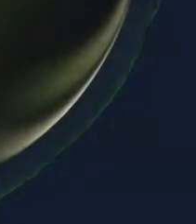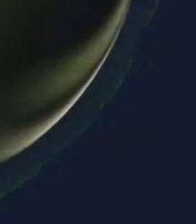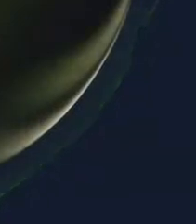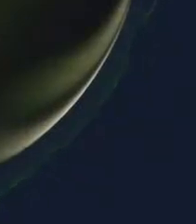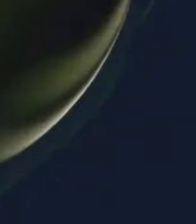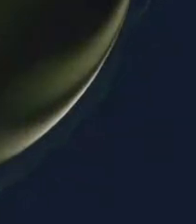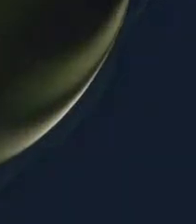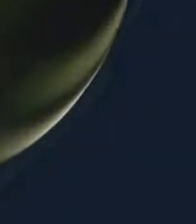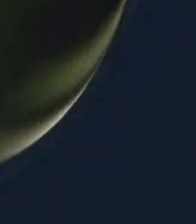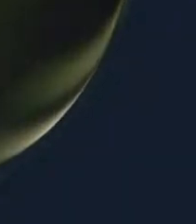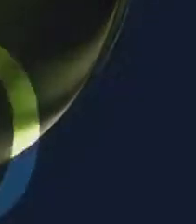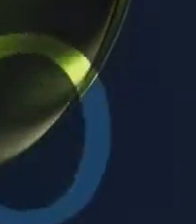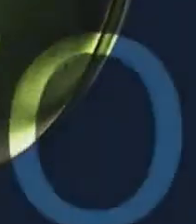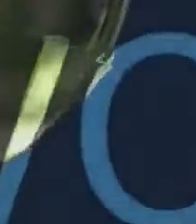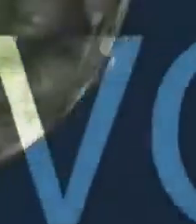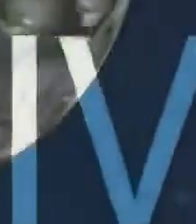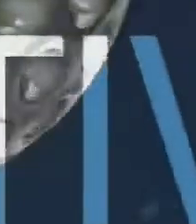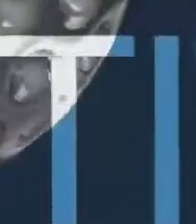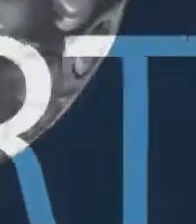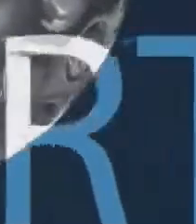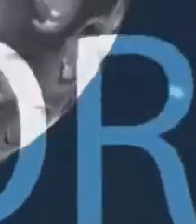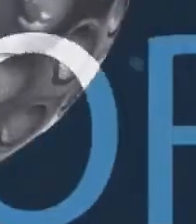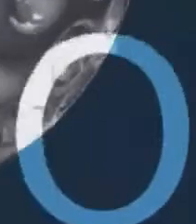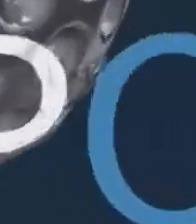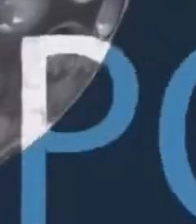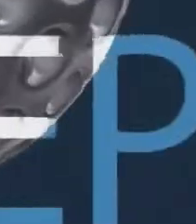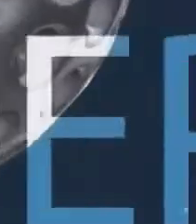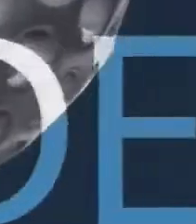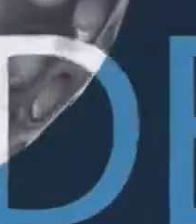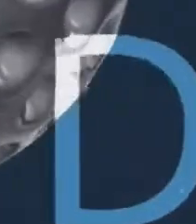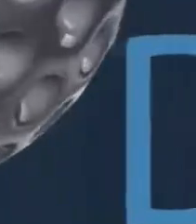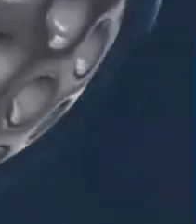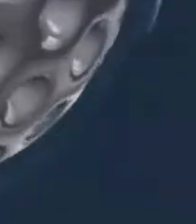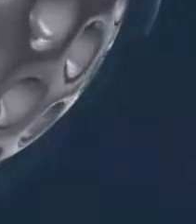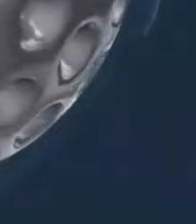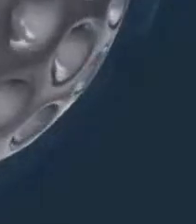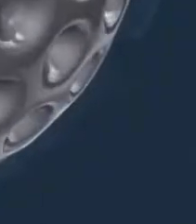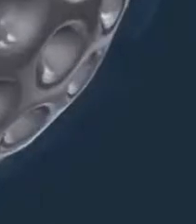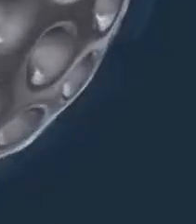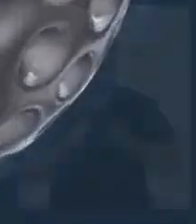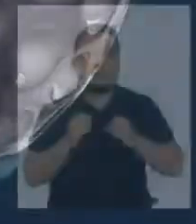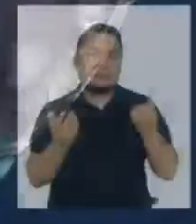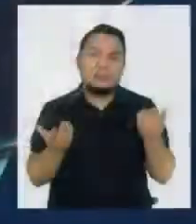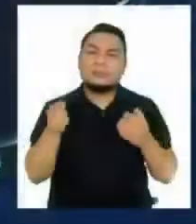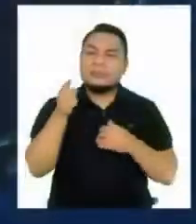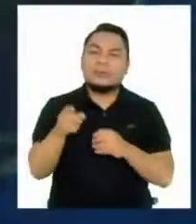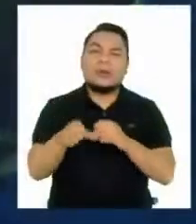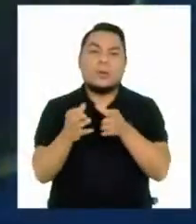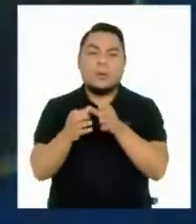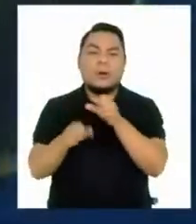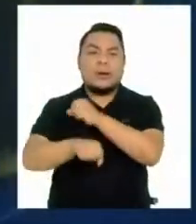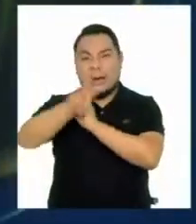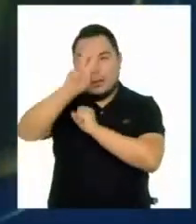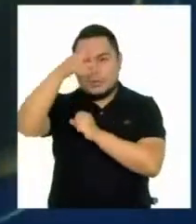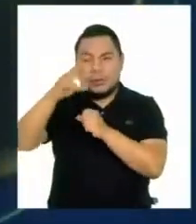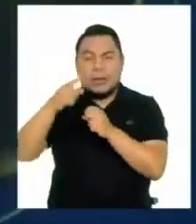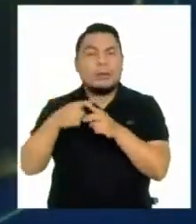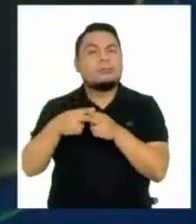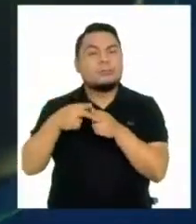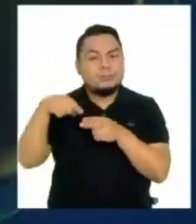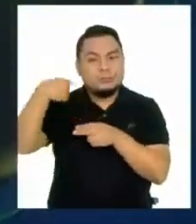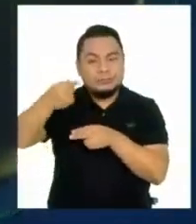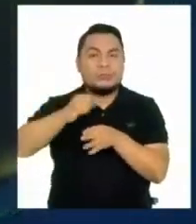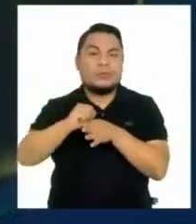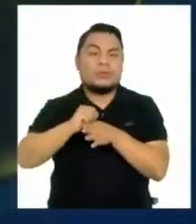información variada Obviamente con el tema Martín Palermo Y mucho que dar Detalladamente Acerca de la selección Que ya se perfila